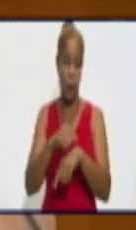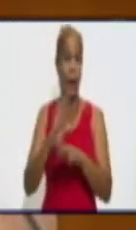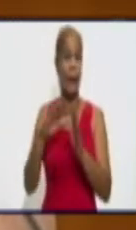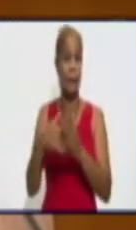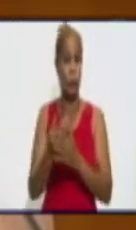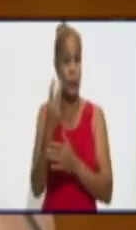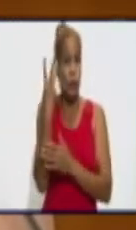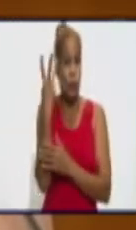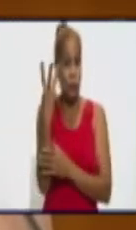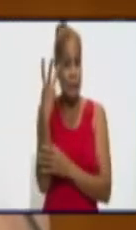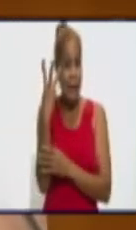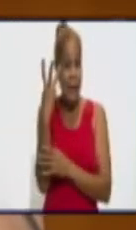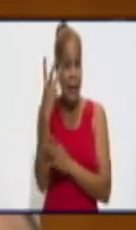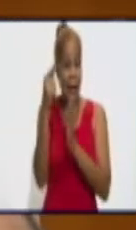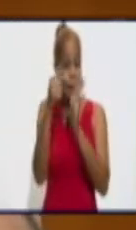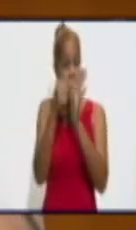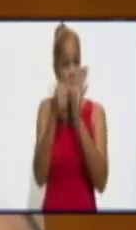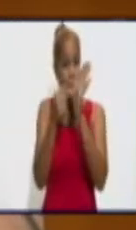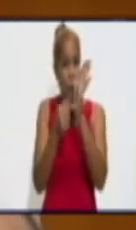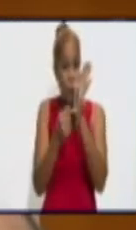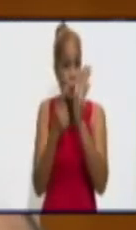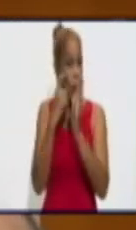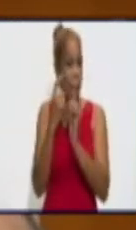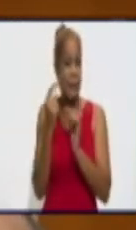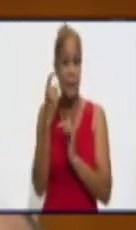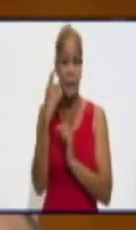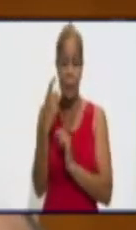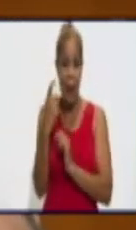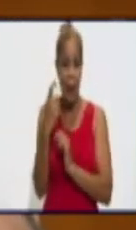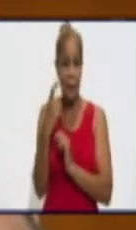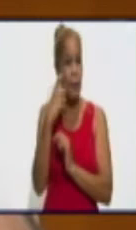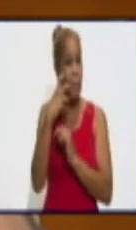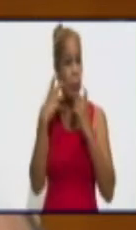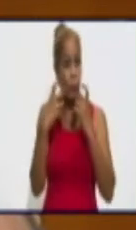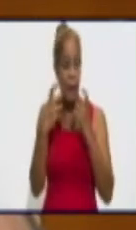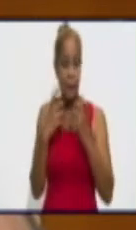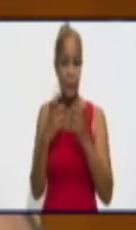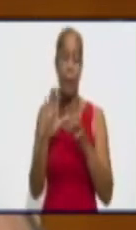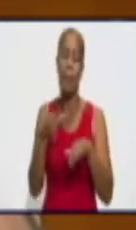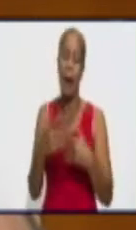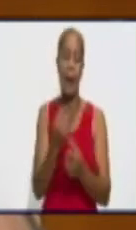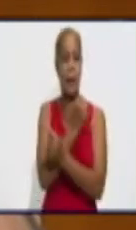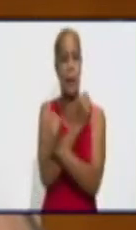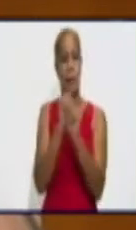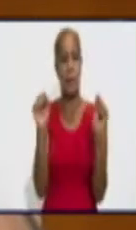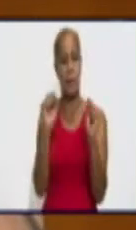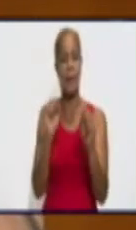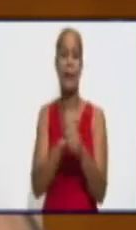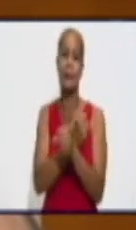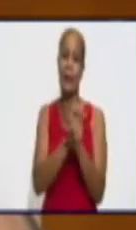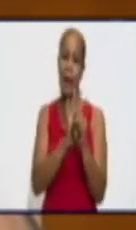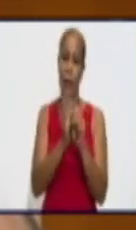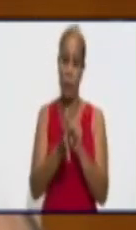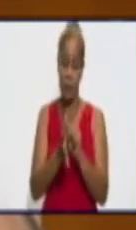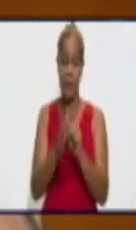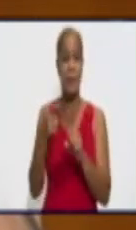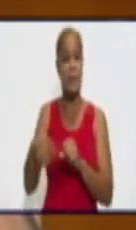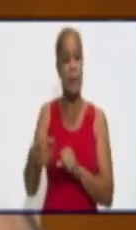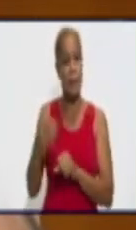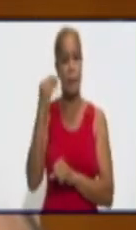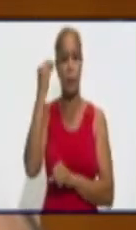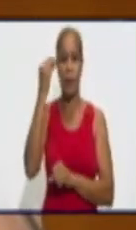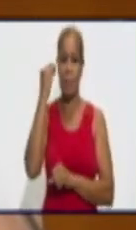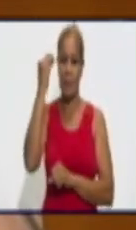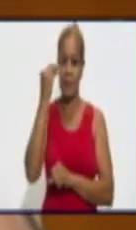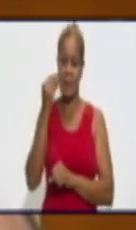tres pilares fundamentales para mantenerse libre de la COVID. Y debemos de pensar siempre